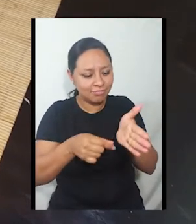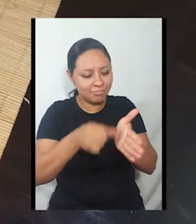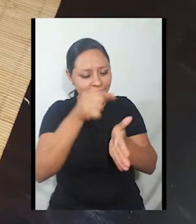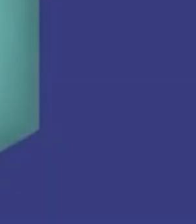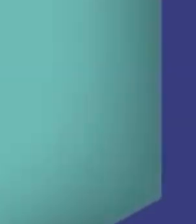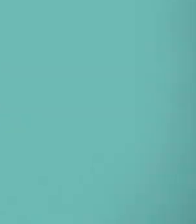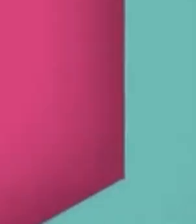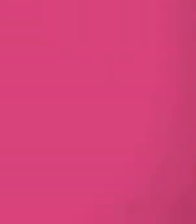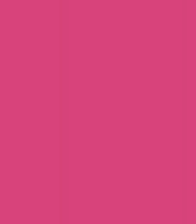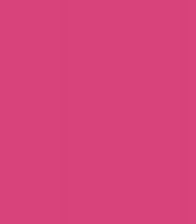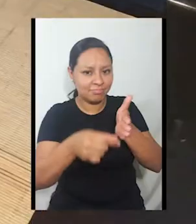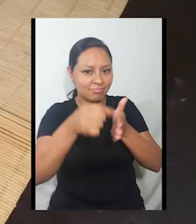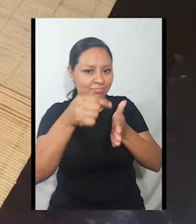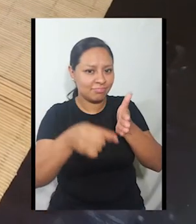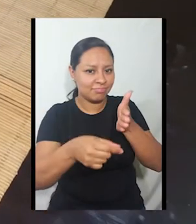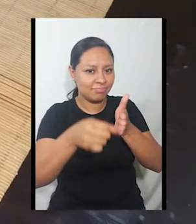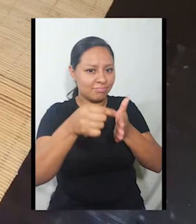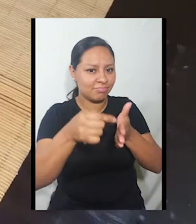teatro.